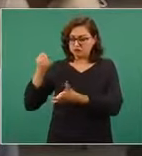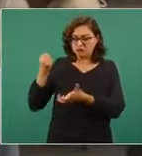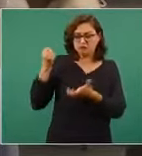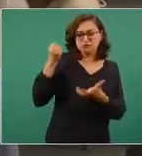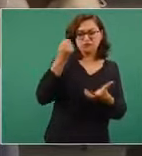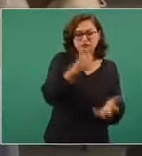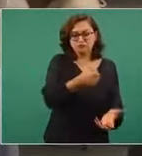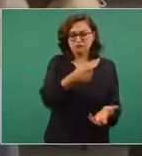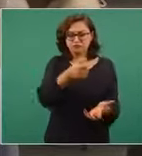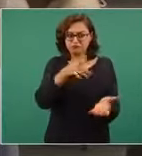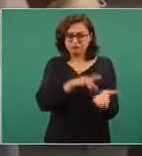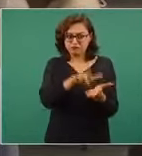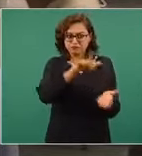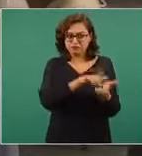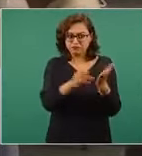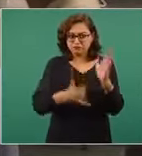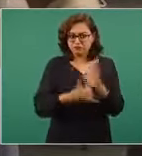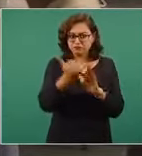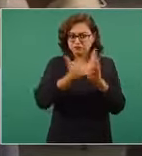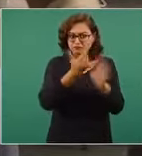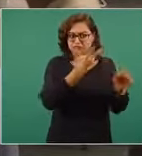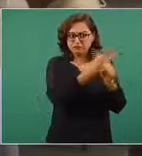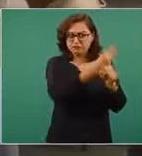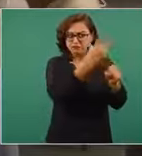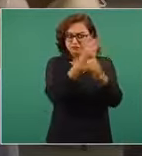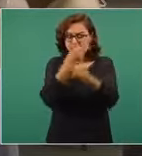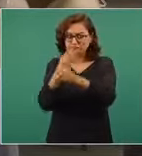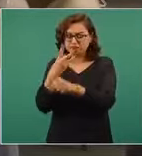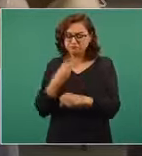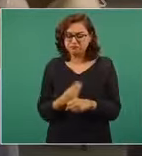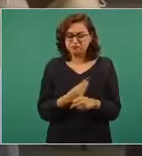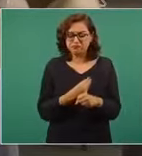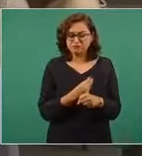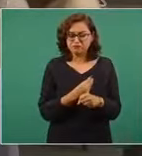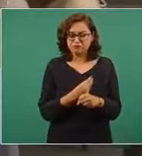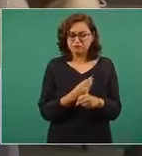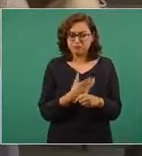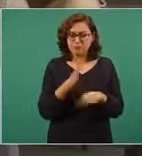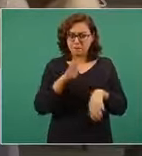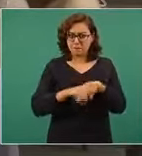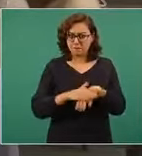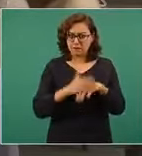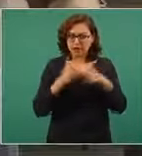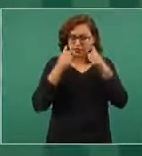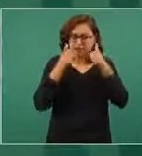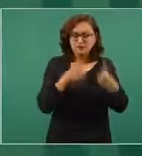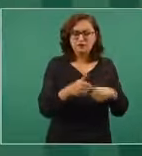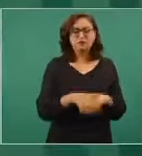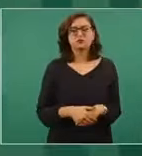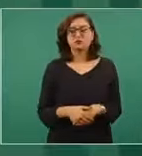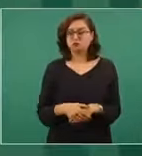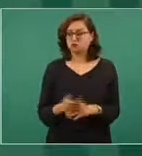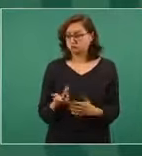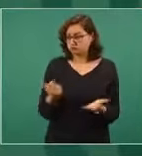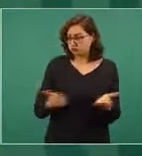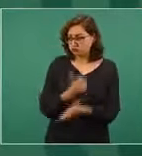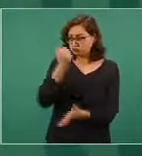para el sistema de transporte colectivo, para reforzar el mantenimiento? Sí, sí, hace falta, sí,